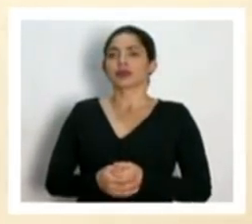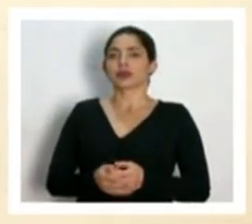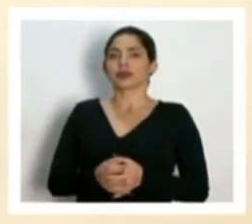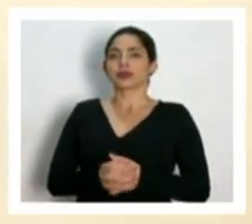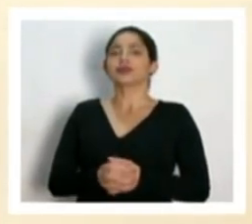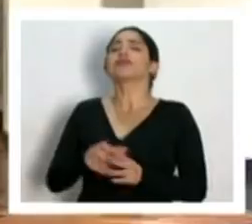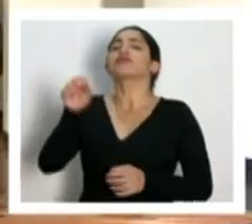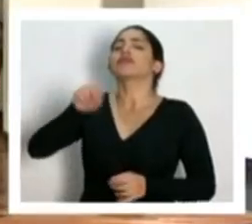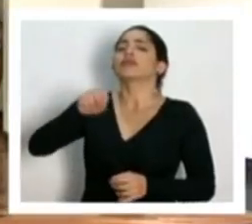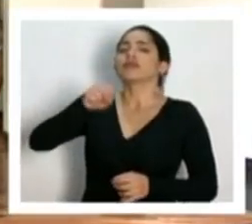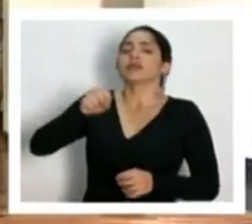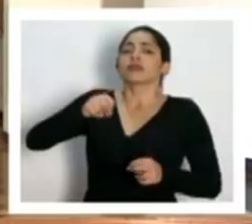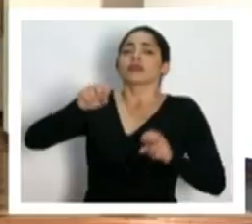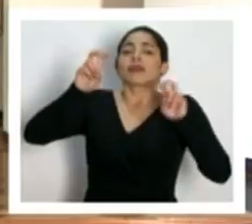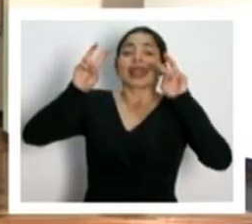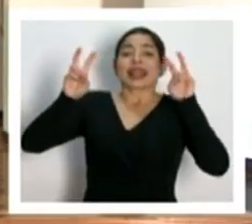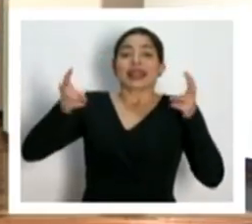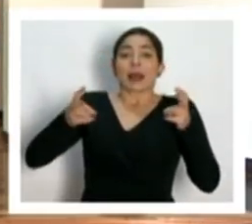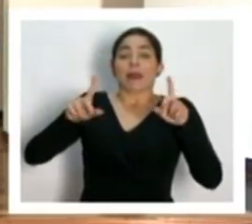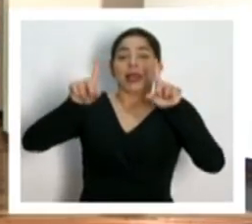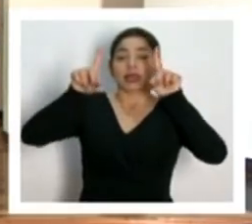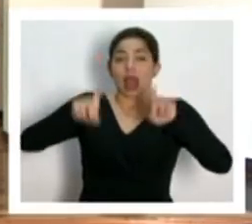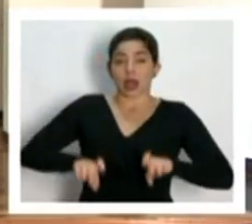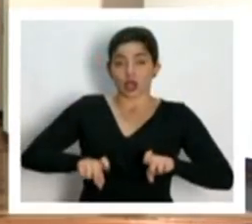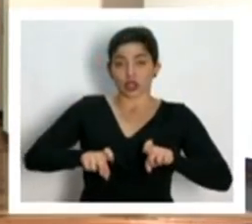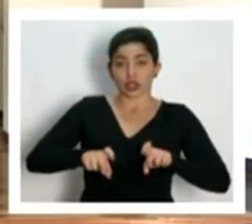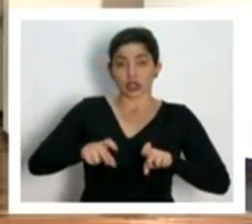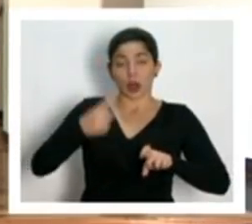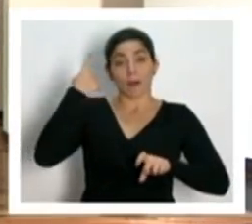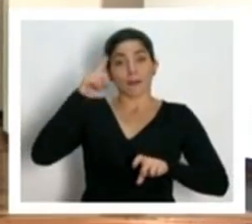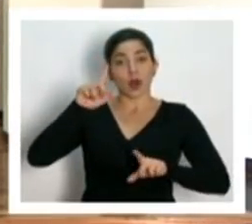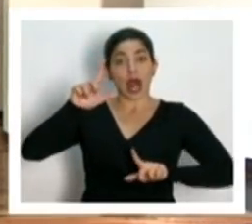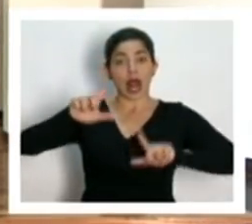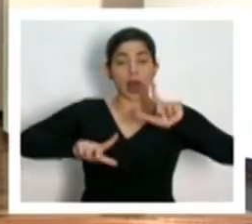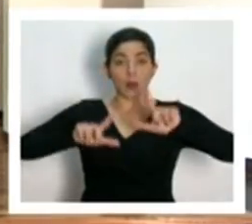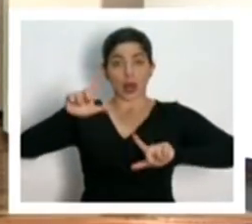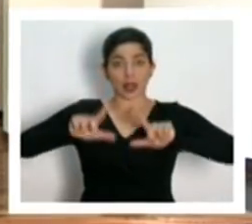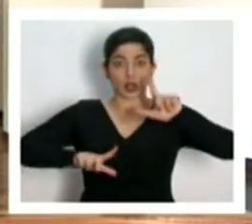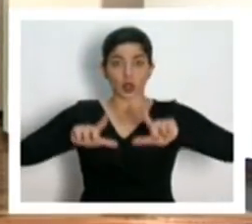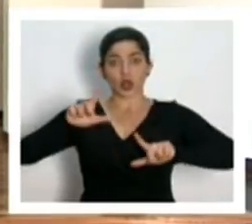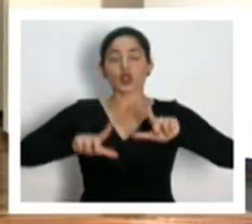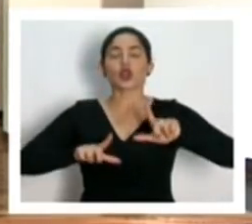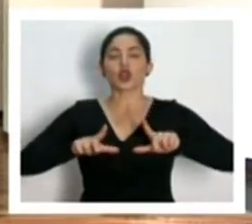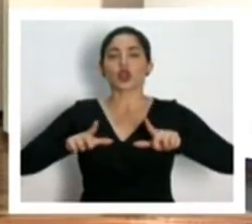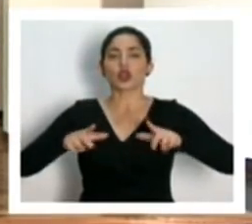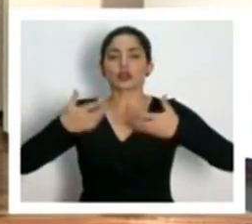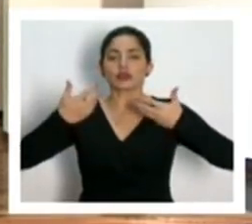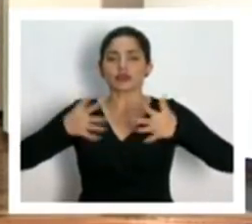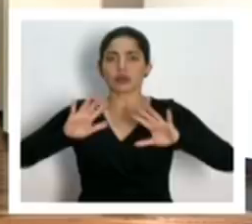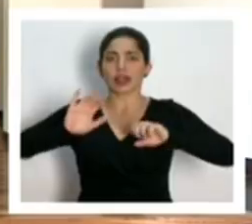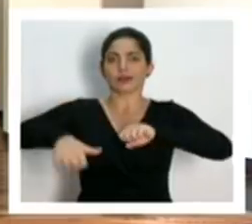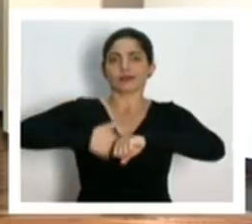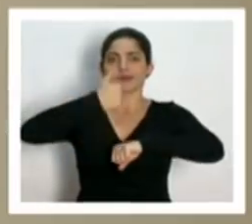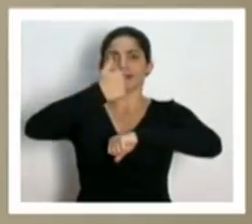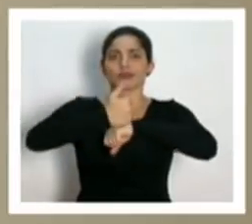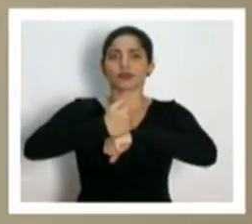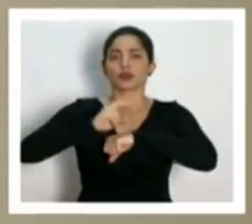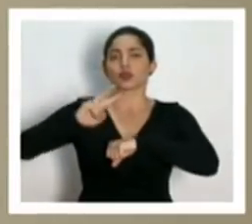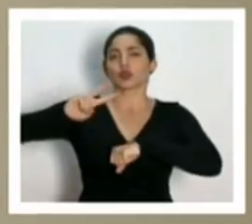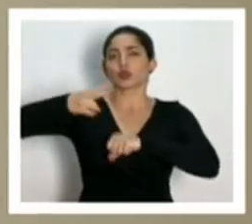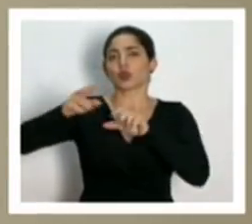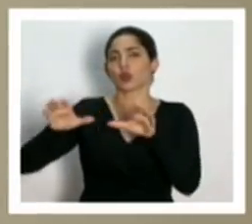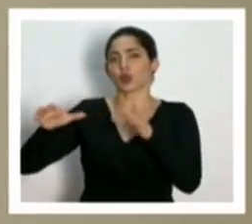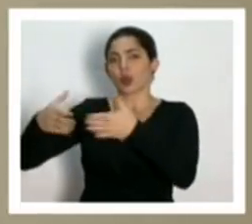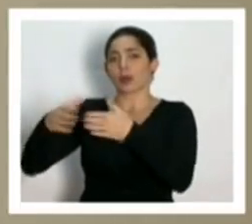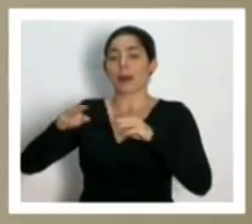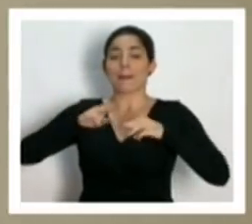Sí, en el tema de diagnóstico por laboratorio se conformó ya una submesa en la